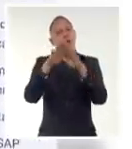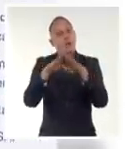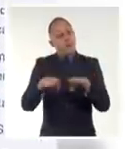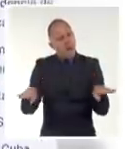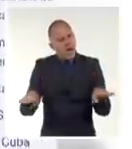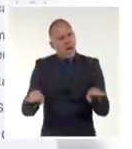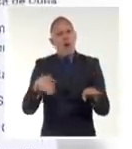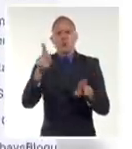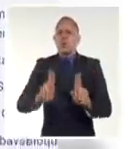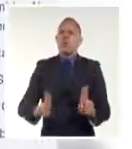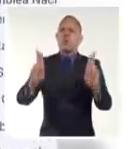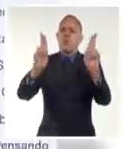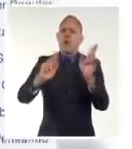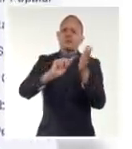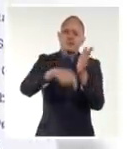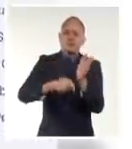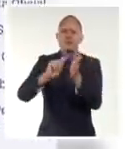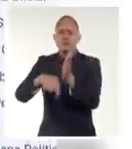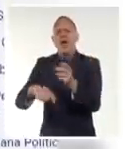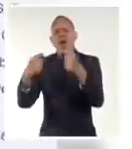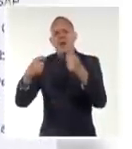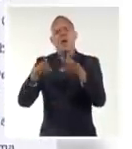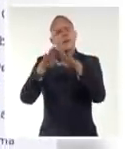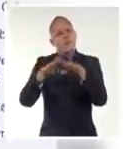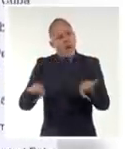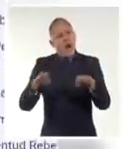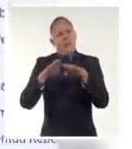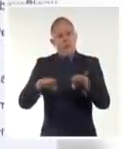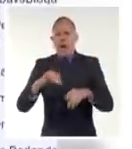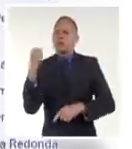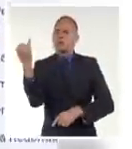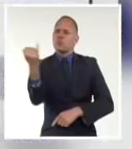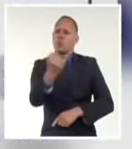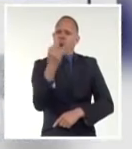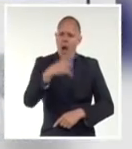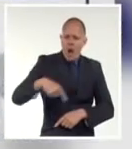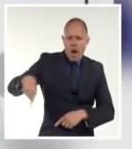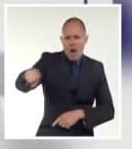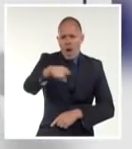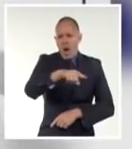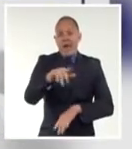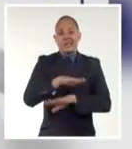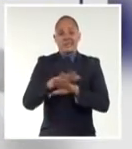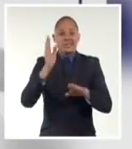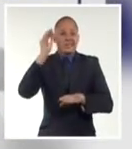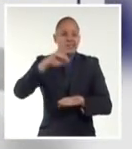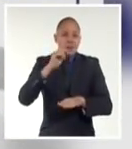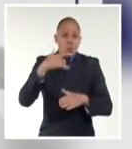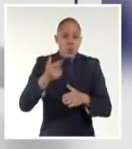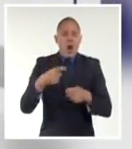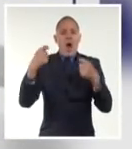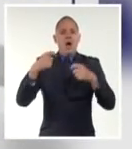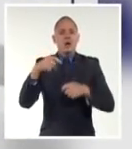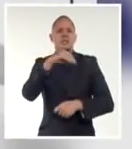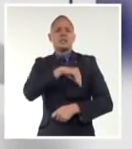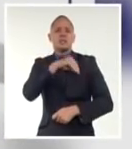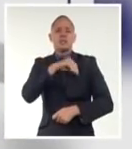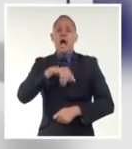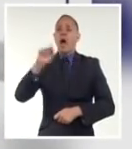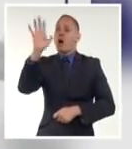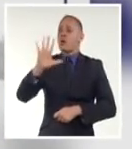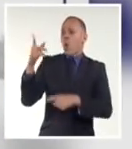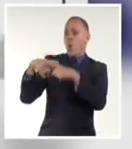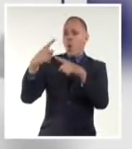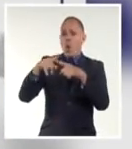pacíficos que garantice la seguridad y soberanía de todos, así como la paz, la estabilidad y la seguridad regional e